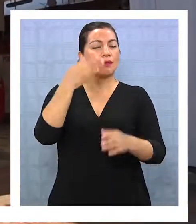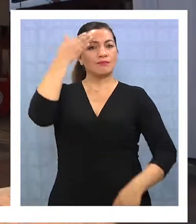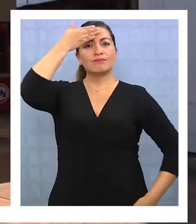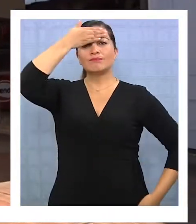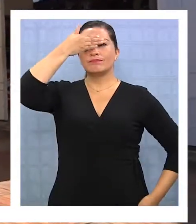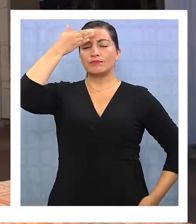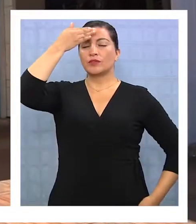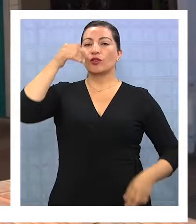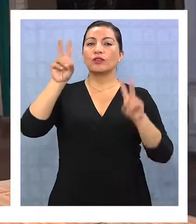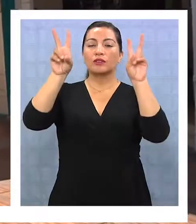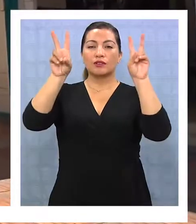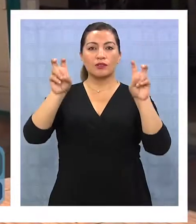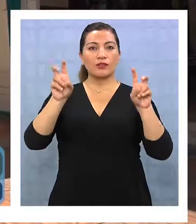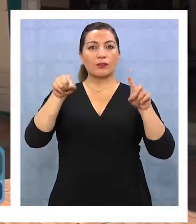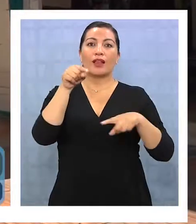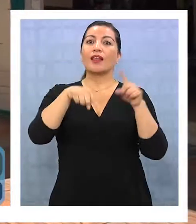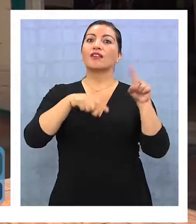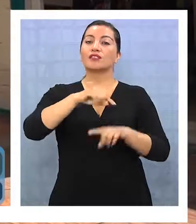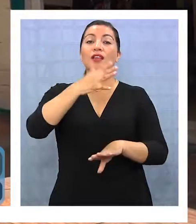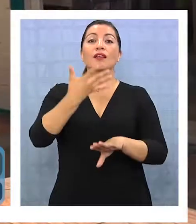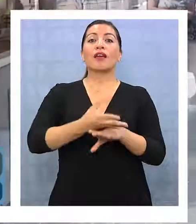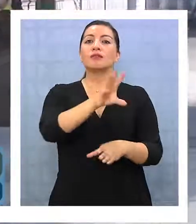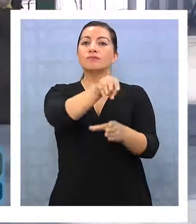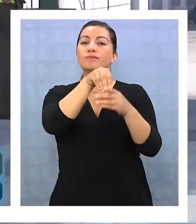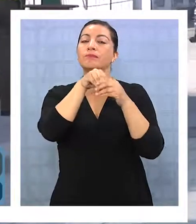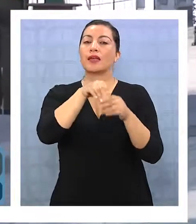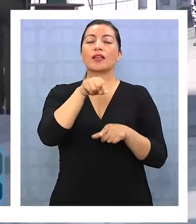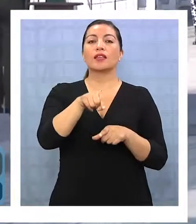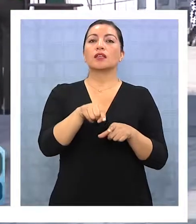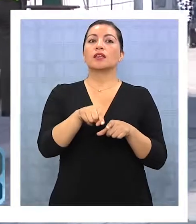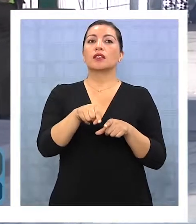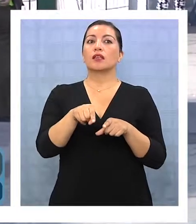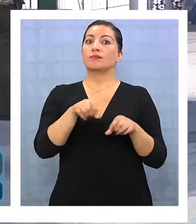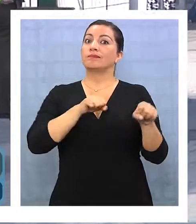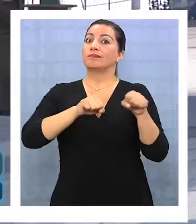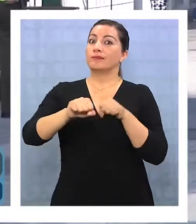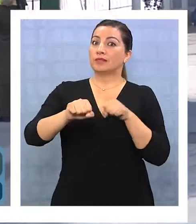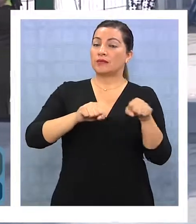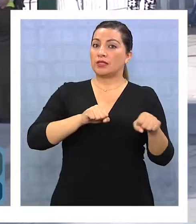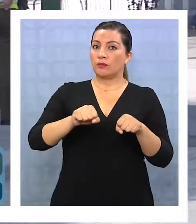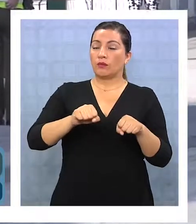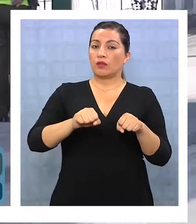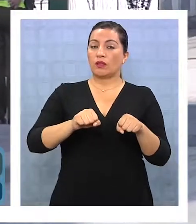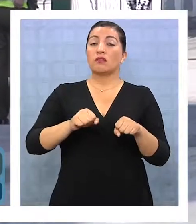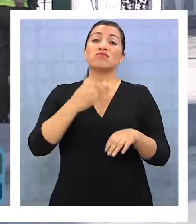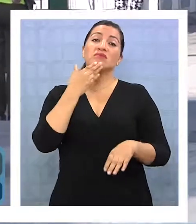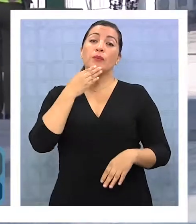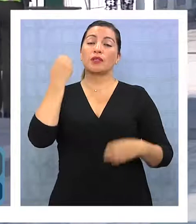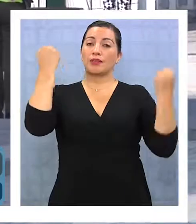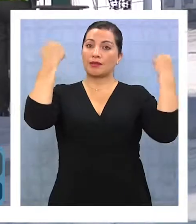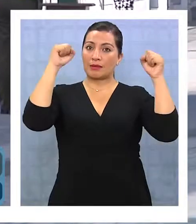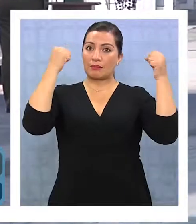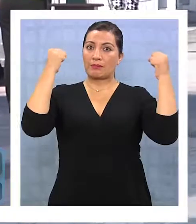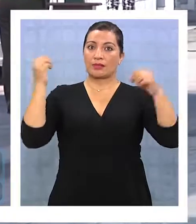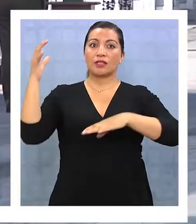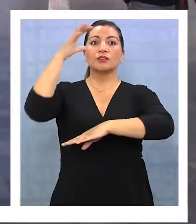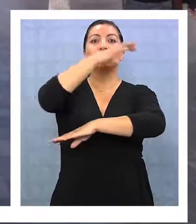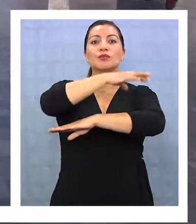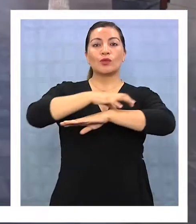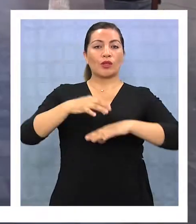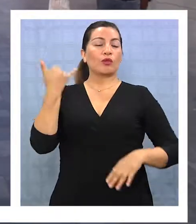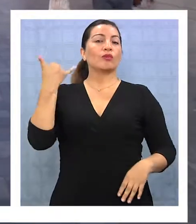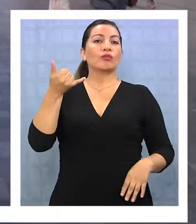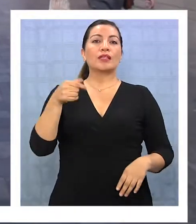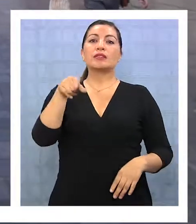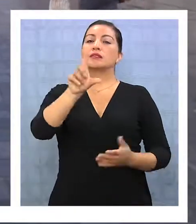preocupación respecto de lo que allí ocurre o debe ocurrir en caso de un desastre como el simulacro de tsunami de este jueves ya